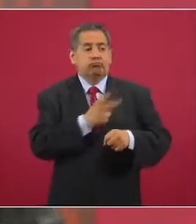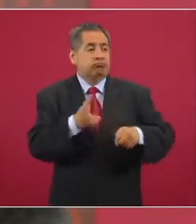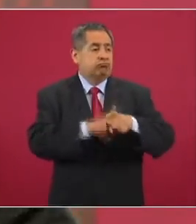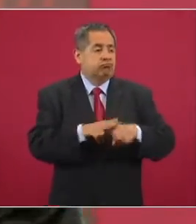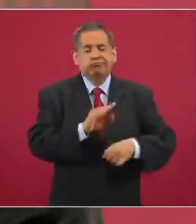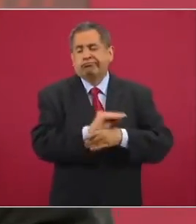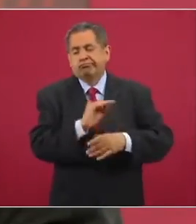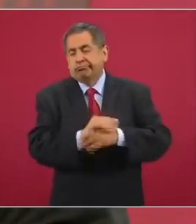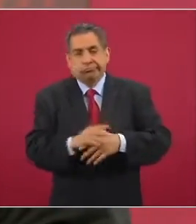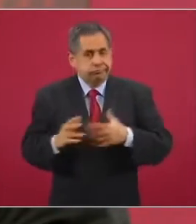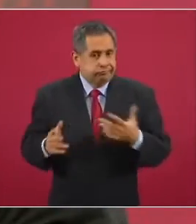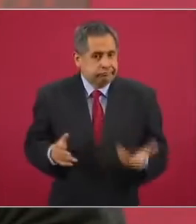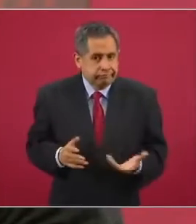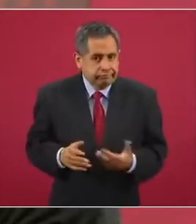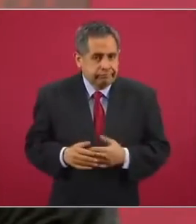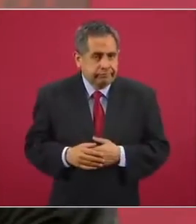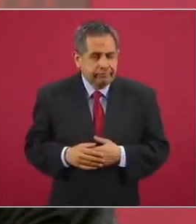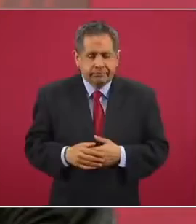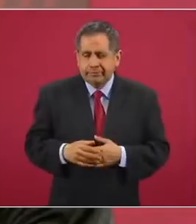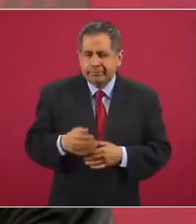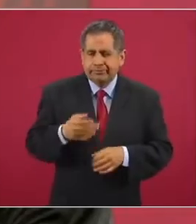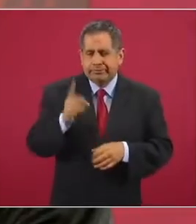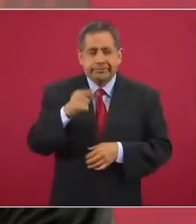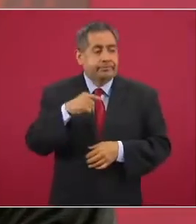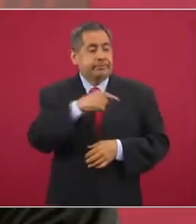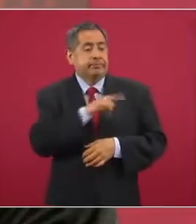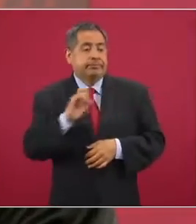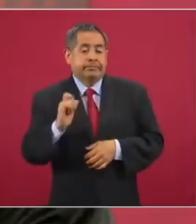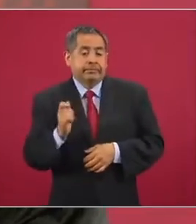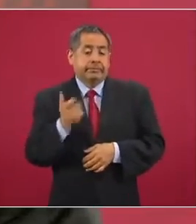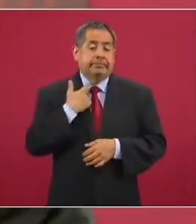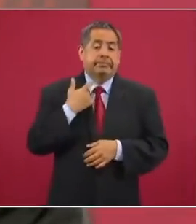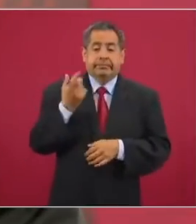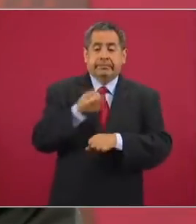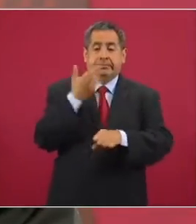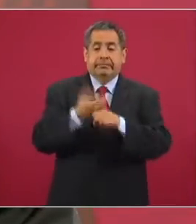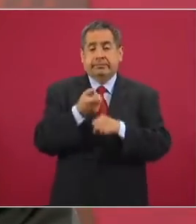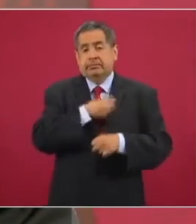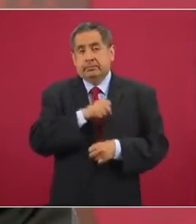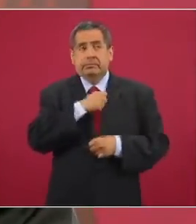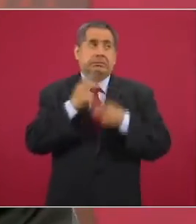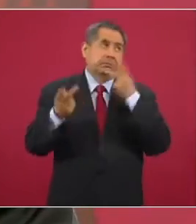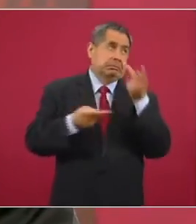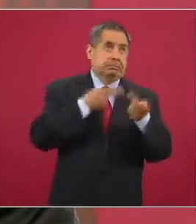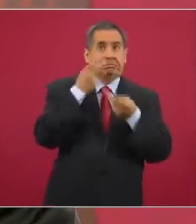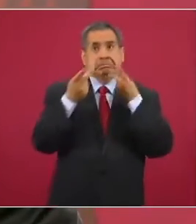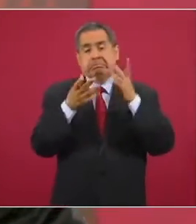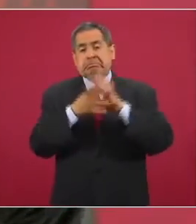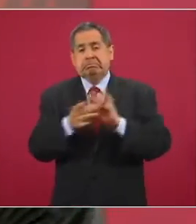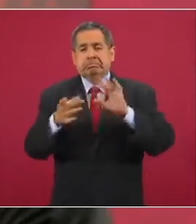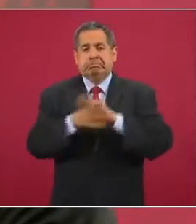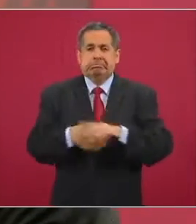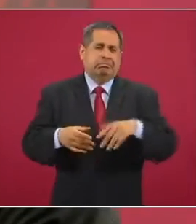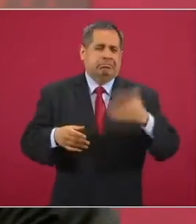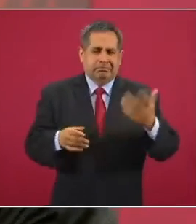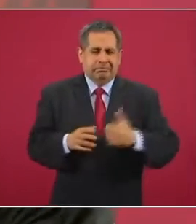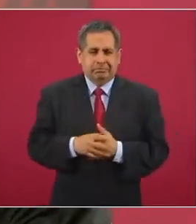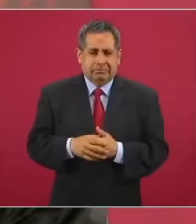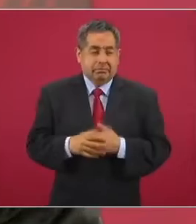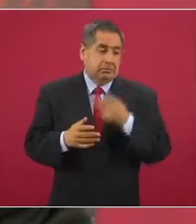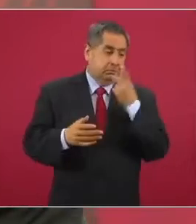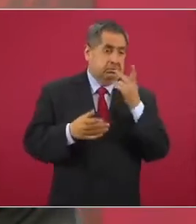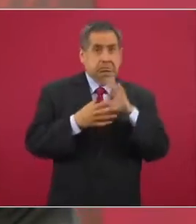Aún cuando andan ahí los exsecretarios de salud haciendo